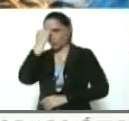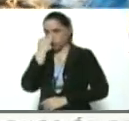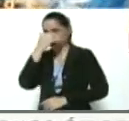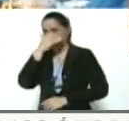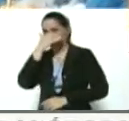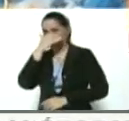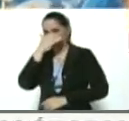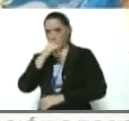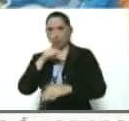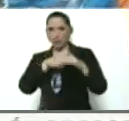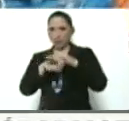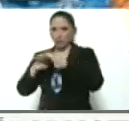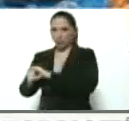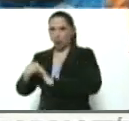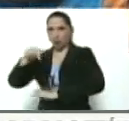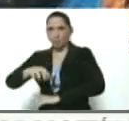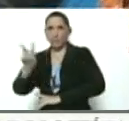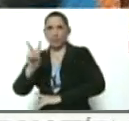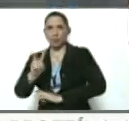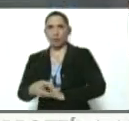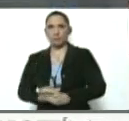que incursionaron en esa fecha.